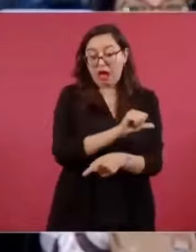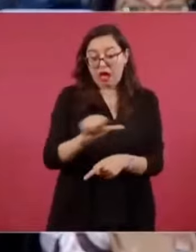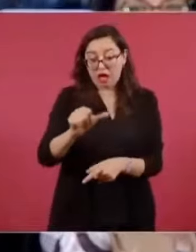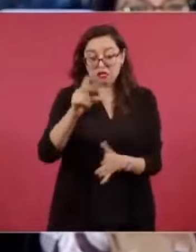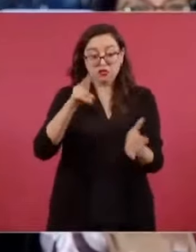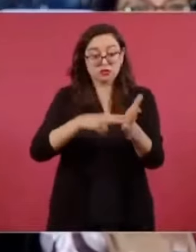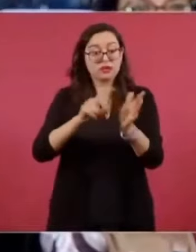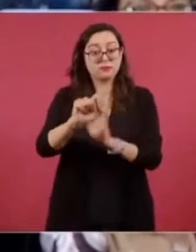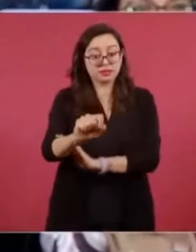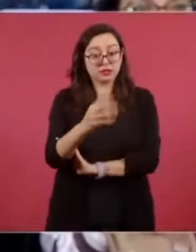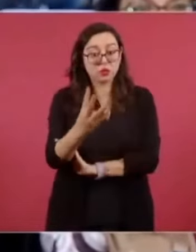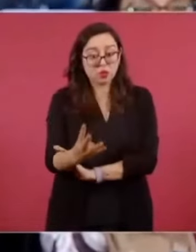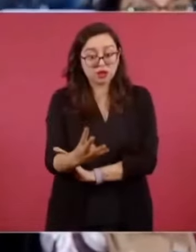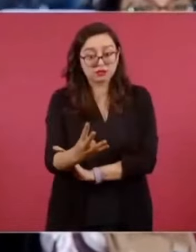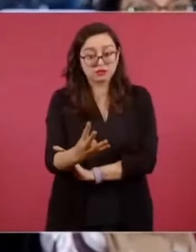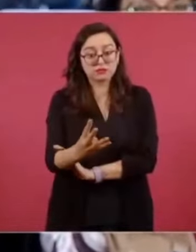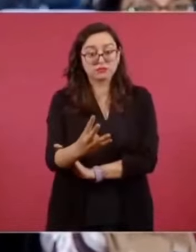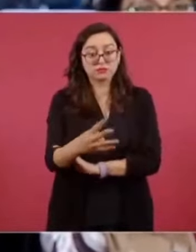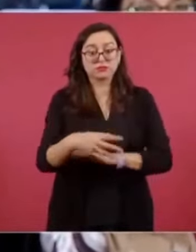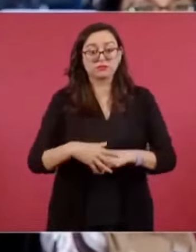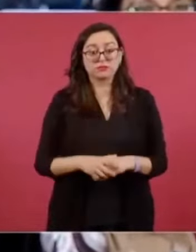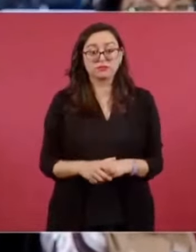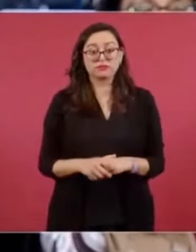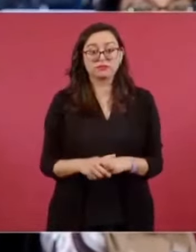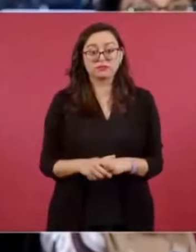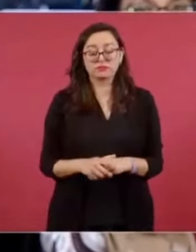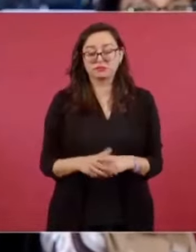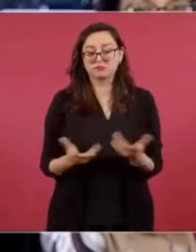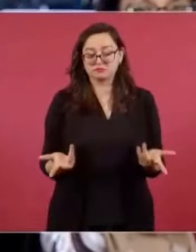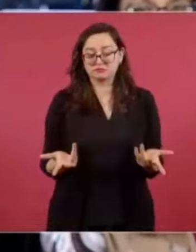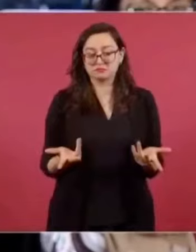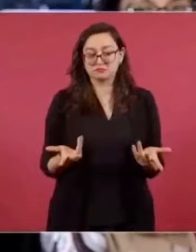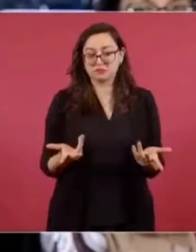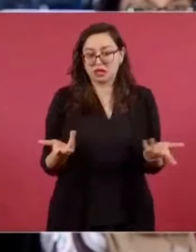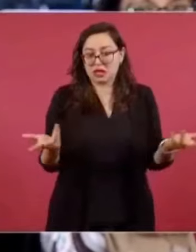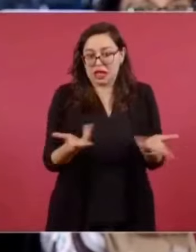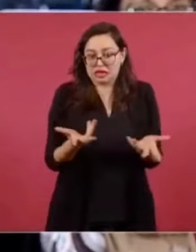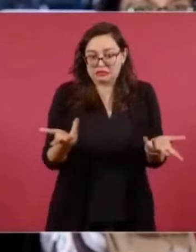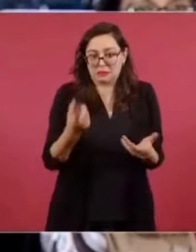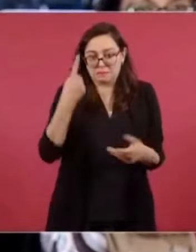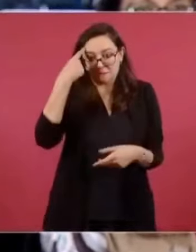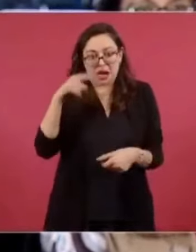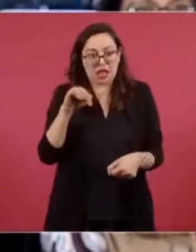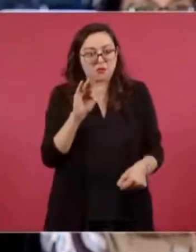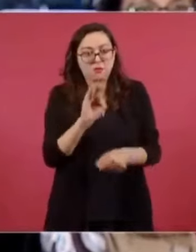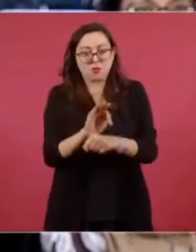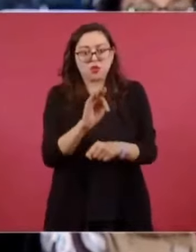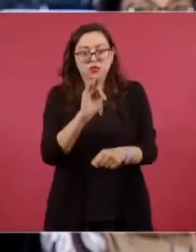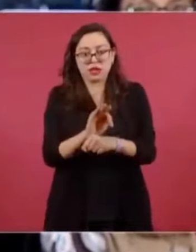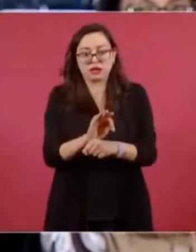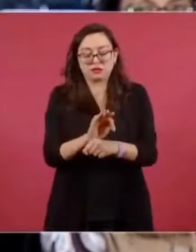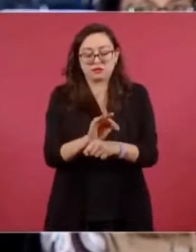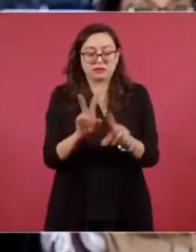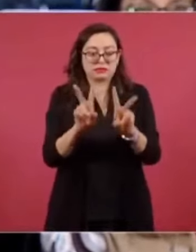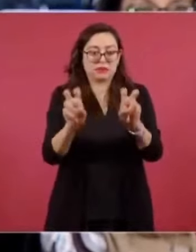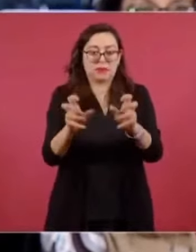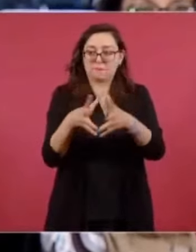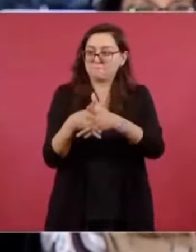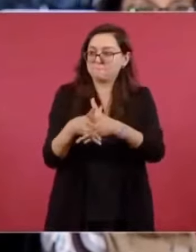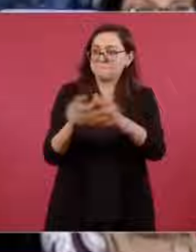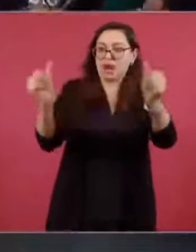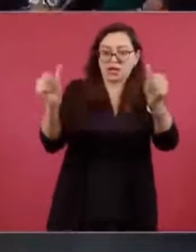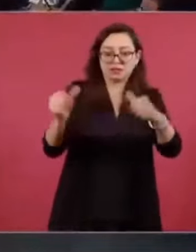clandestinas como de las personas desaparecidas? ¿Y qué se está haciendo en materia de seguridad en cuanto a las desapariciones forzadas?